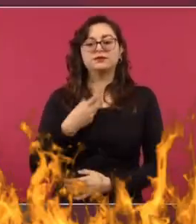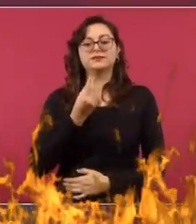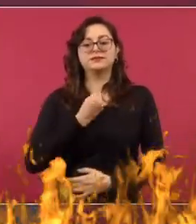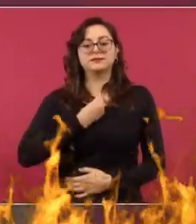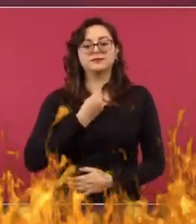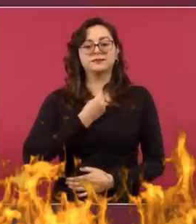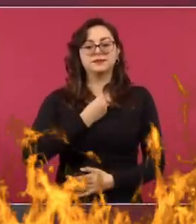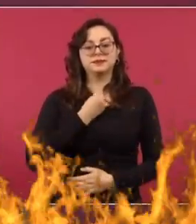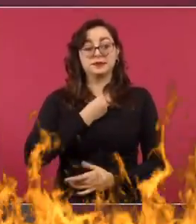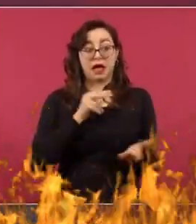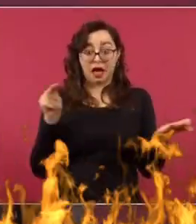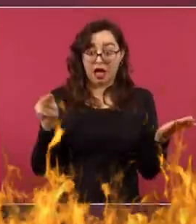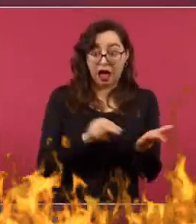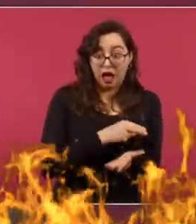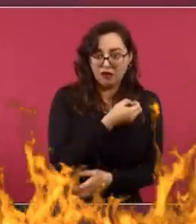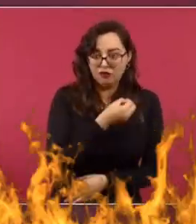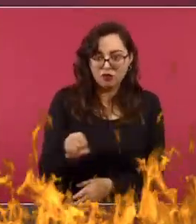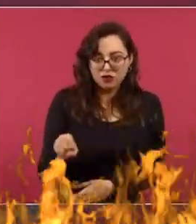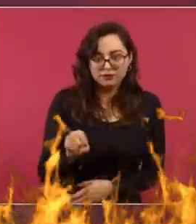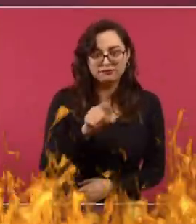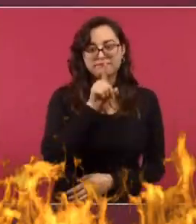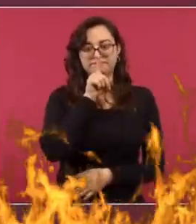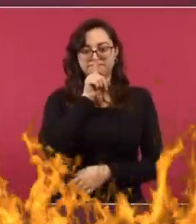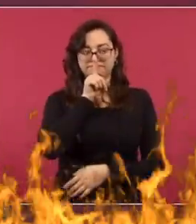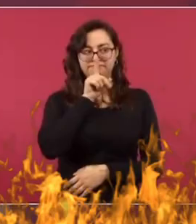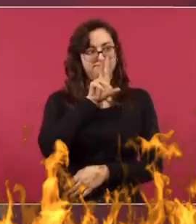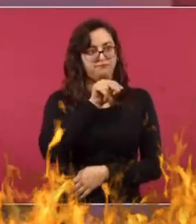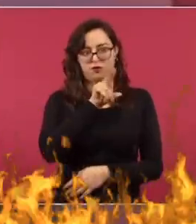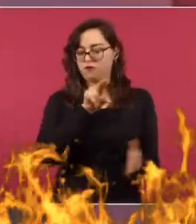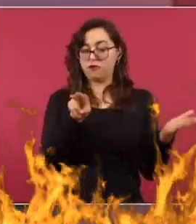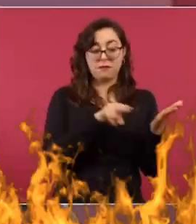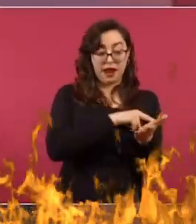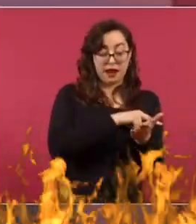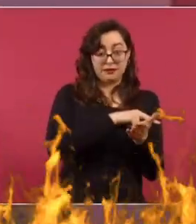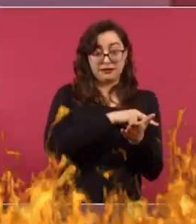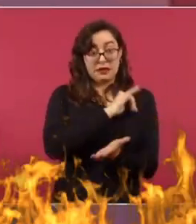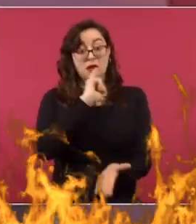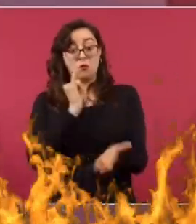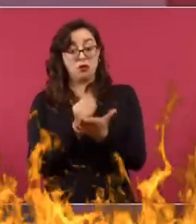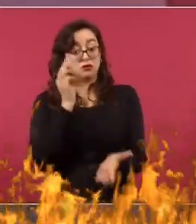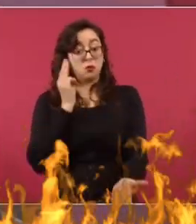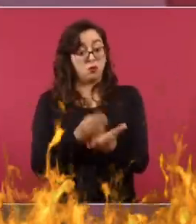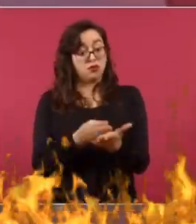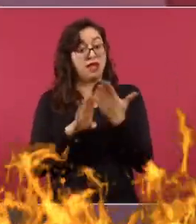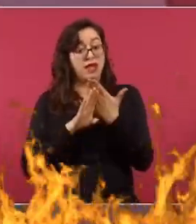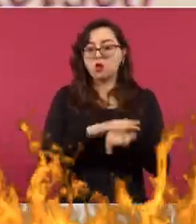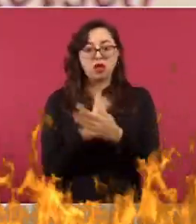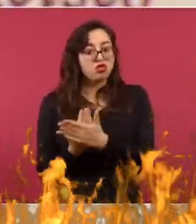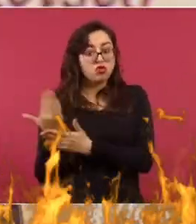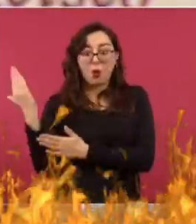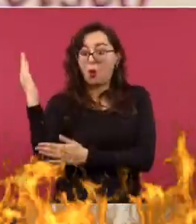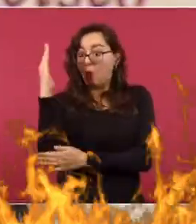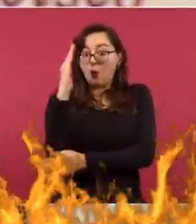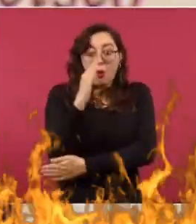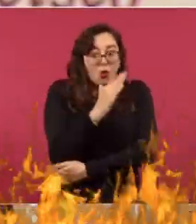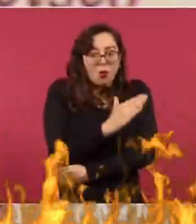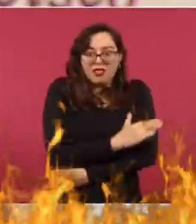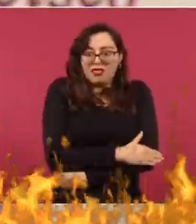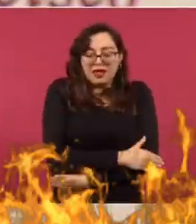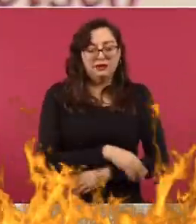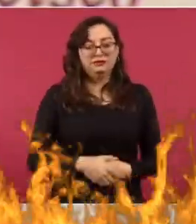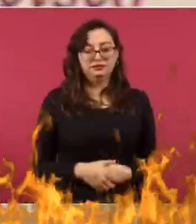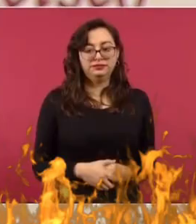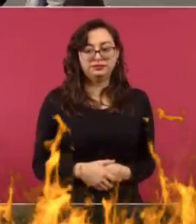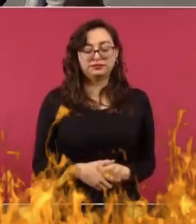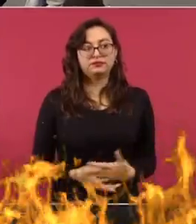no tuviese que firmar el tercer país seguro y al mismo tiempo no tuviéramos aranceles. Y de todos y cada uno de los pasos que hubo, salía yo a informarle al presidente